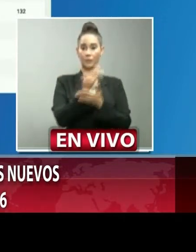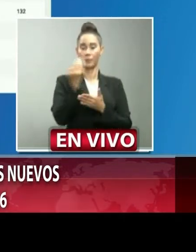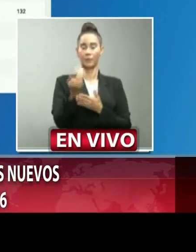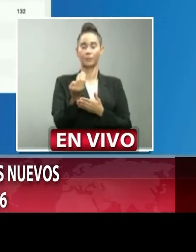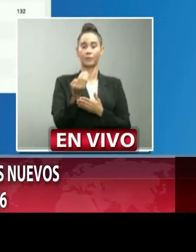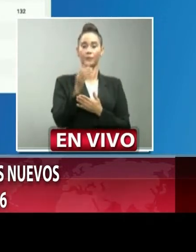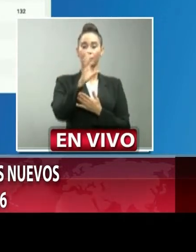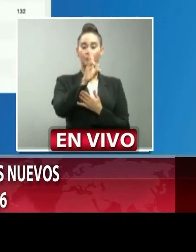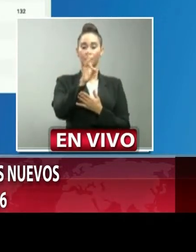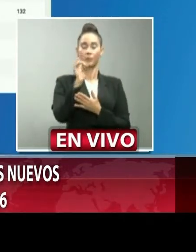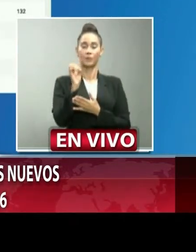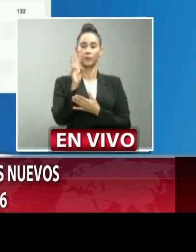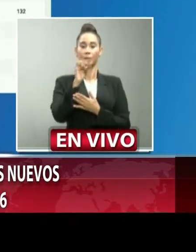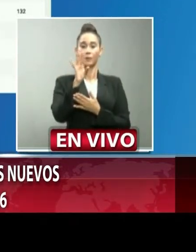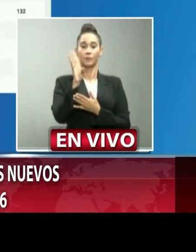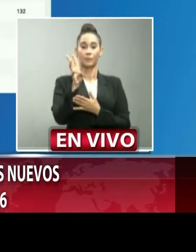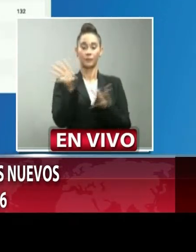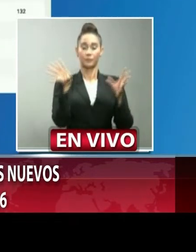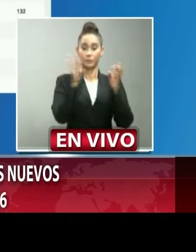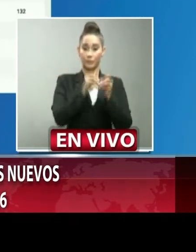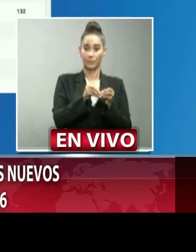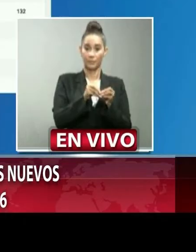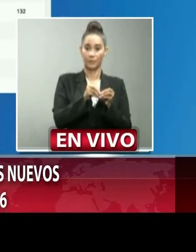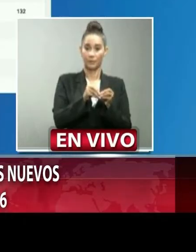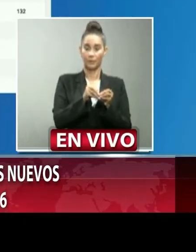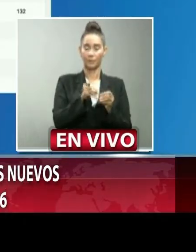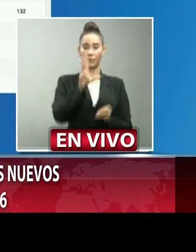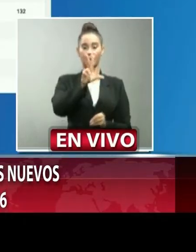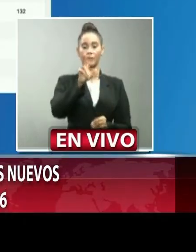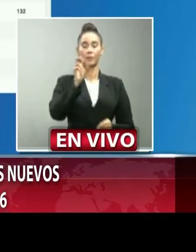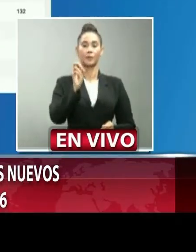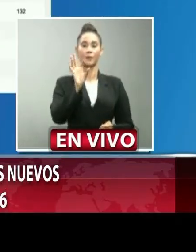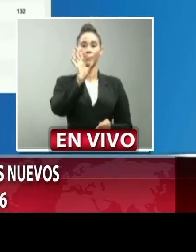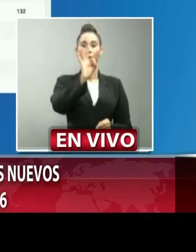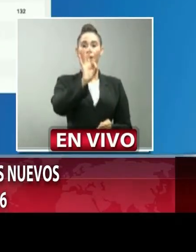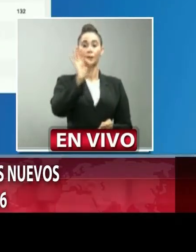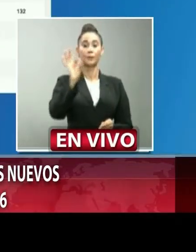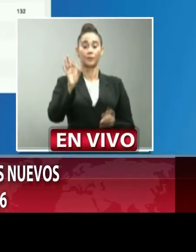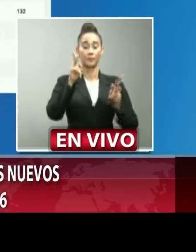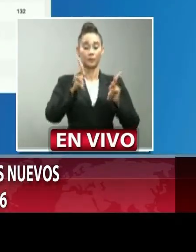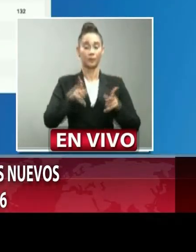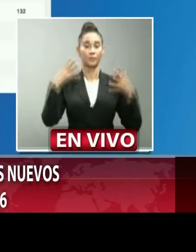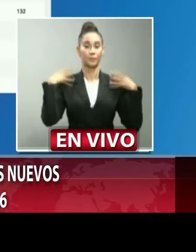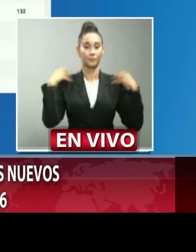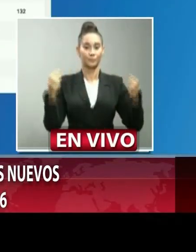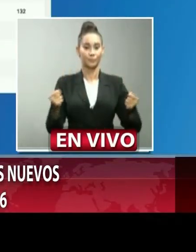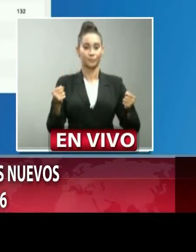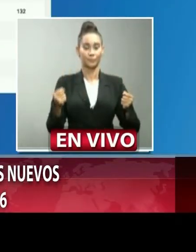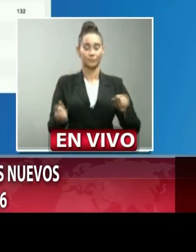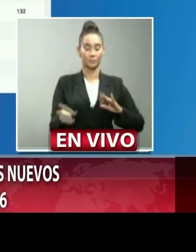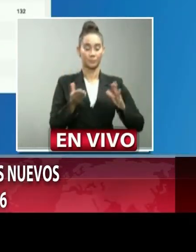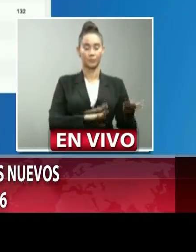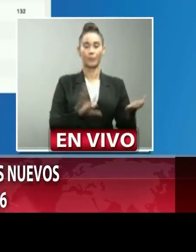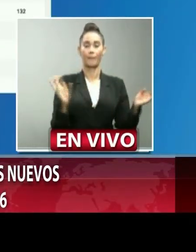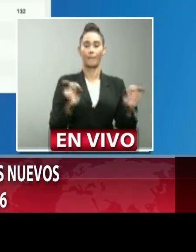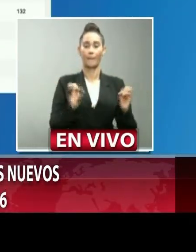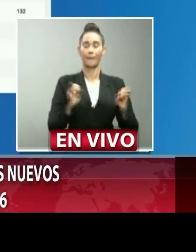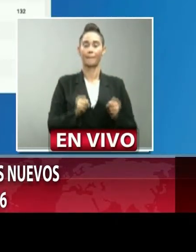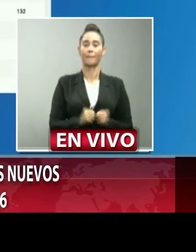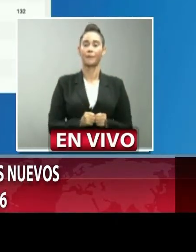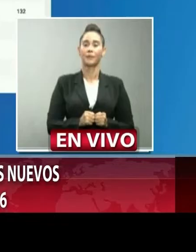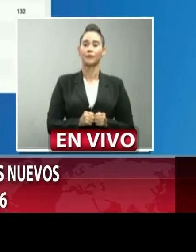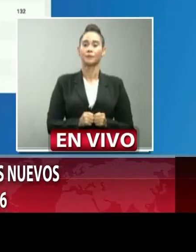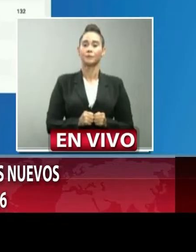726 acumulados 399 recuperados 0 fallecimiento